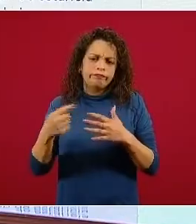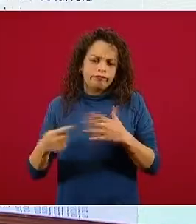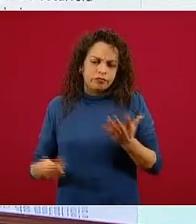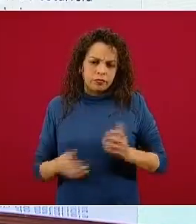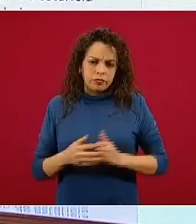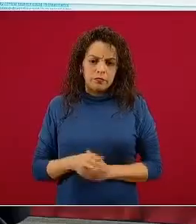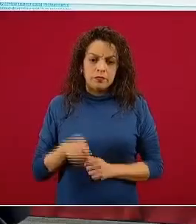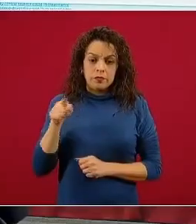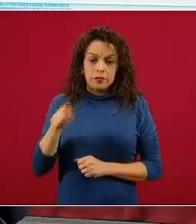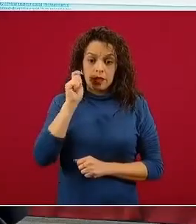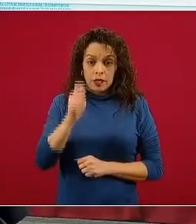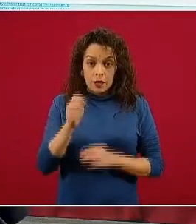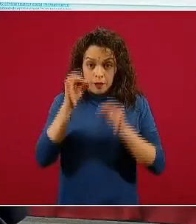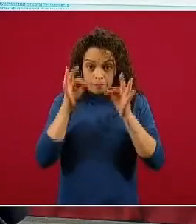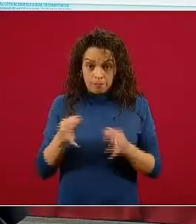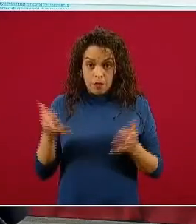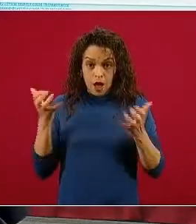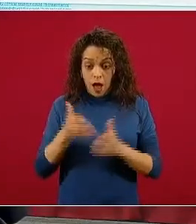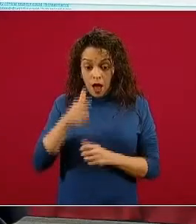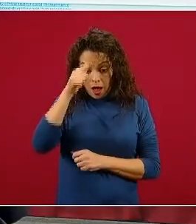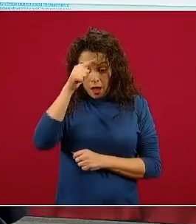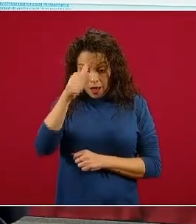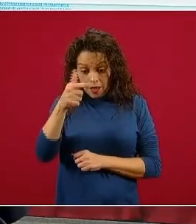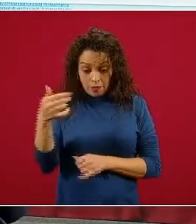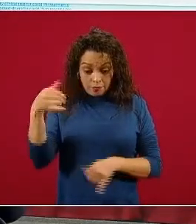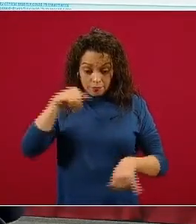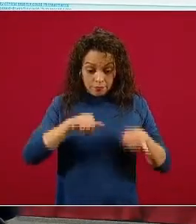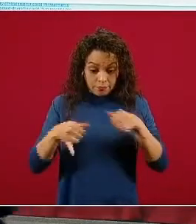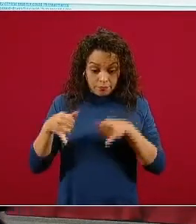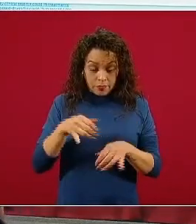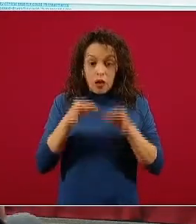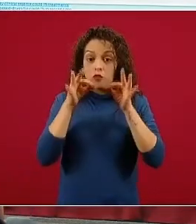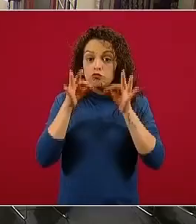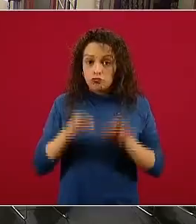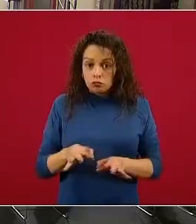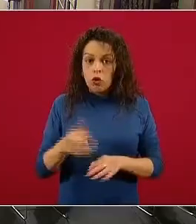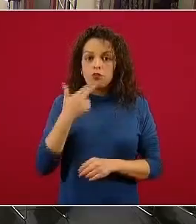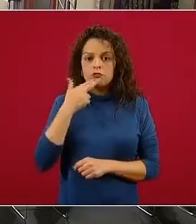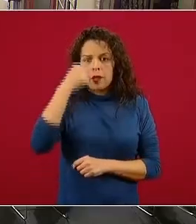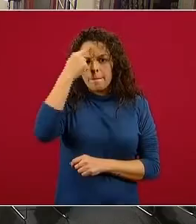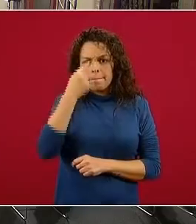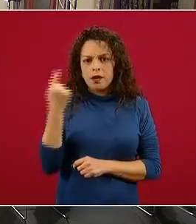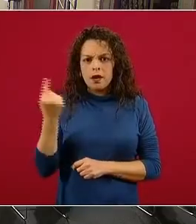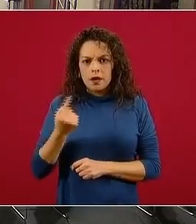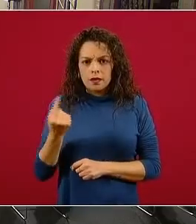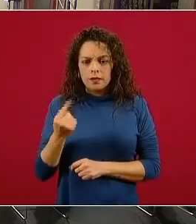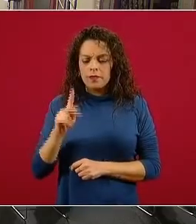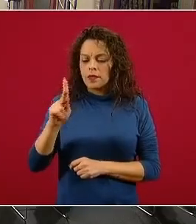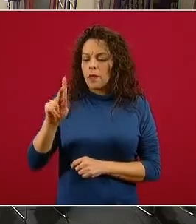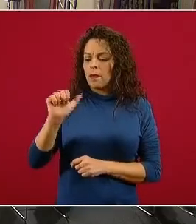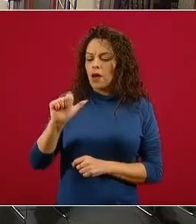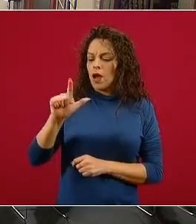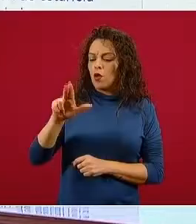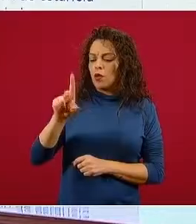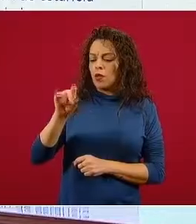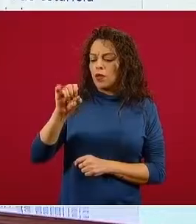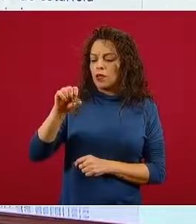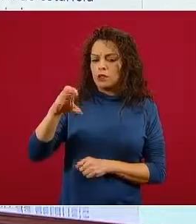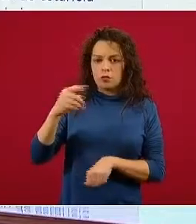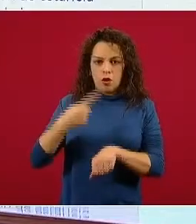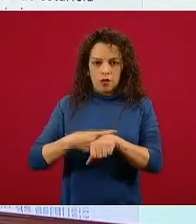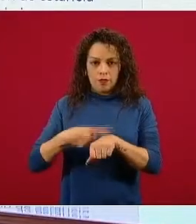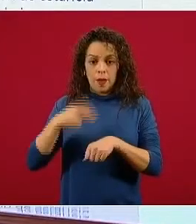diseño original o su descubrimiento o invención original, se utilizaba para el paludismo y hoy se usa